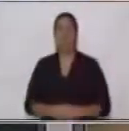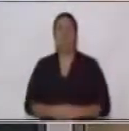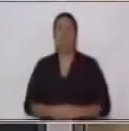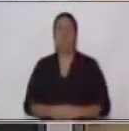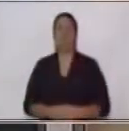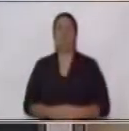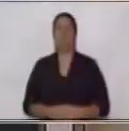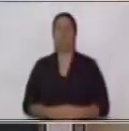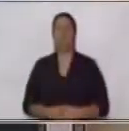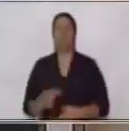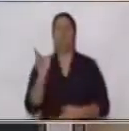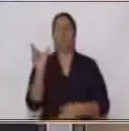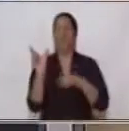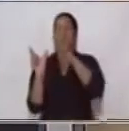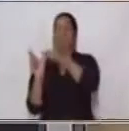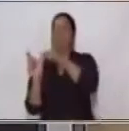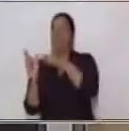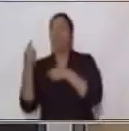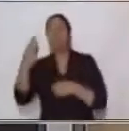por